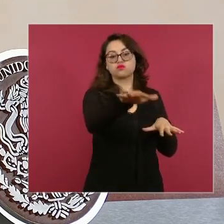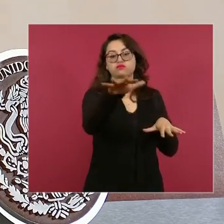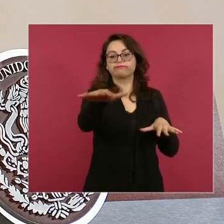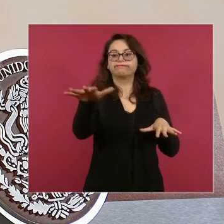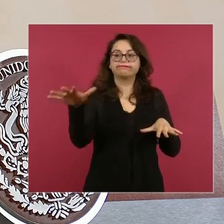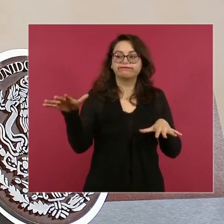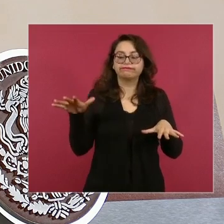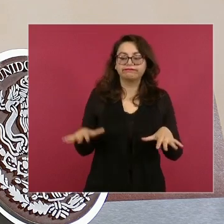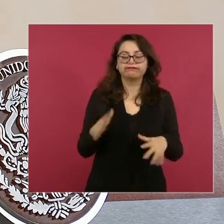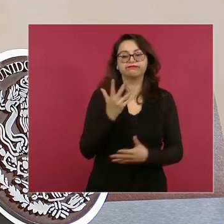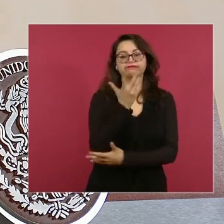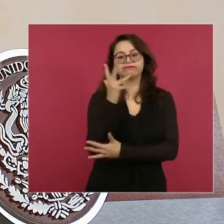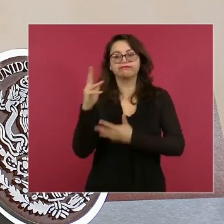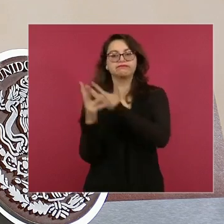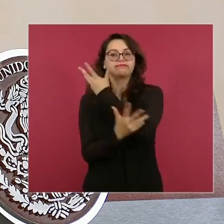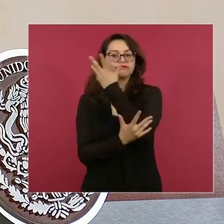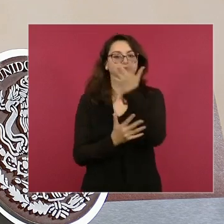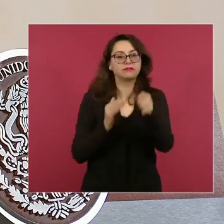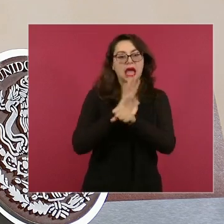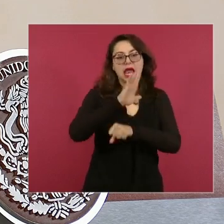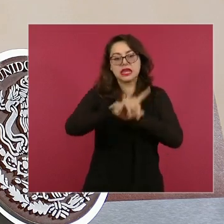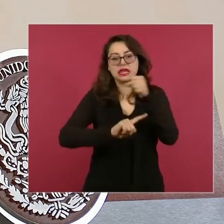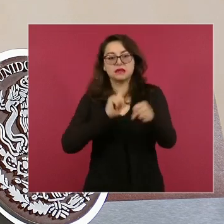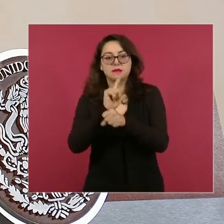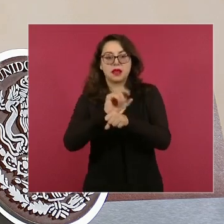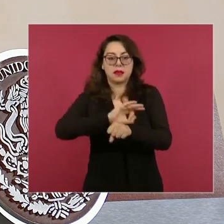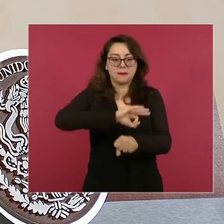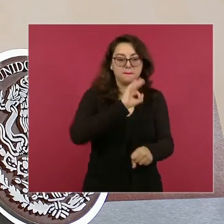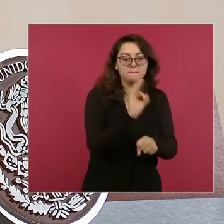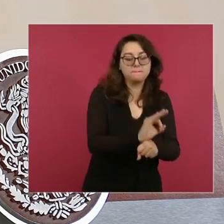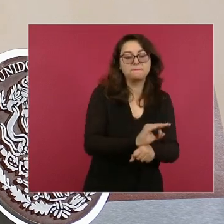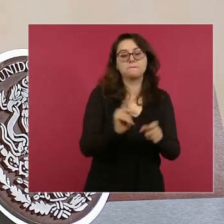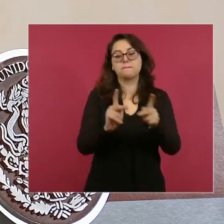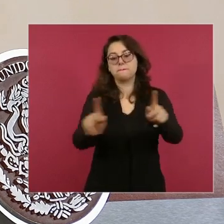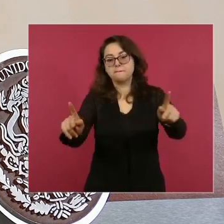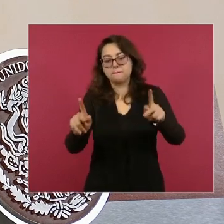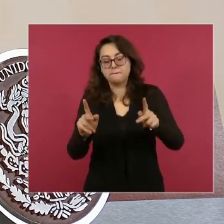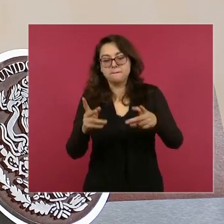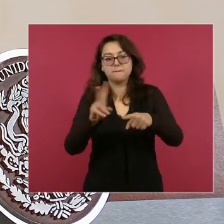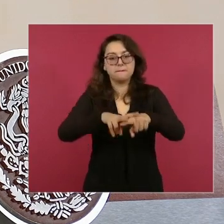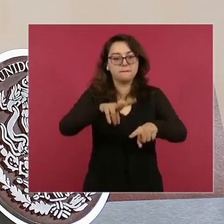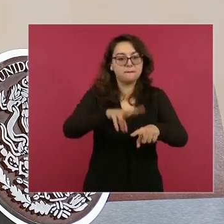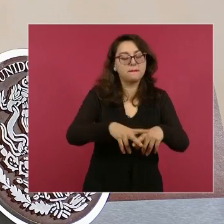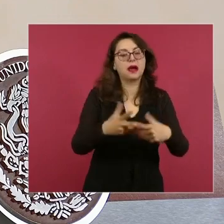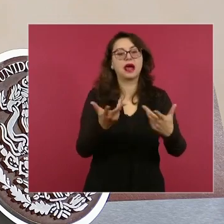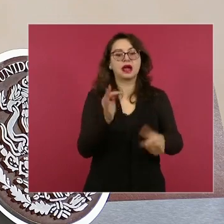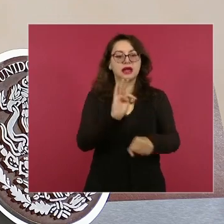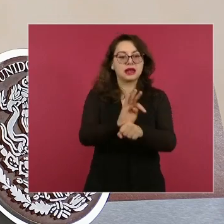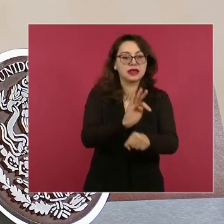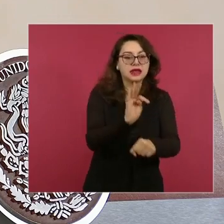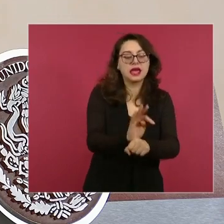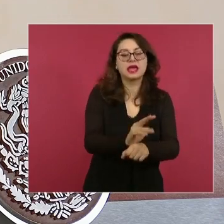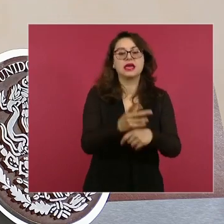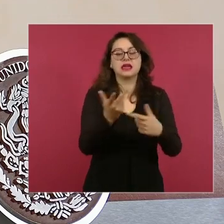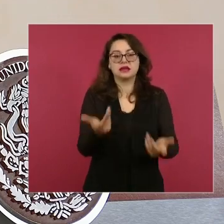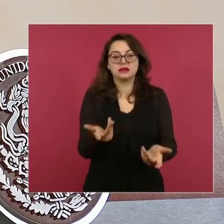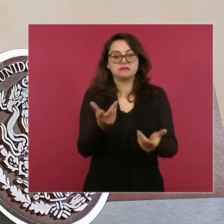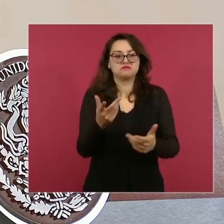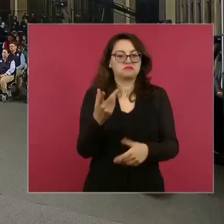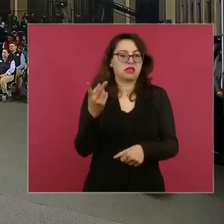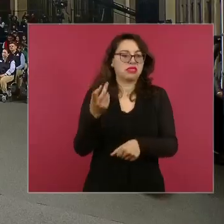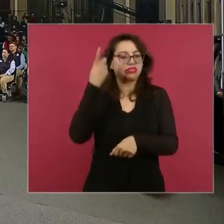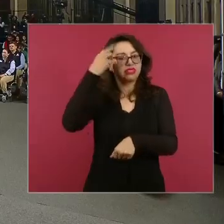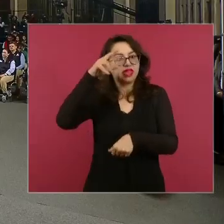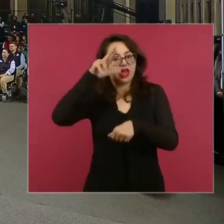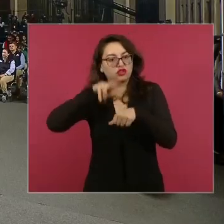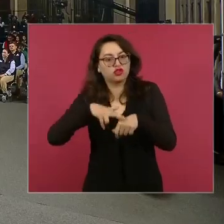diferentes áreas naturales protegidas, también con los guardaparques, subdirectores y oficinas centrales que hacen